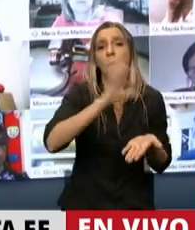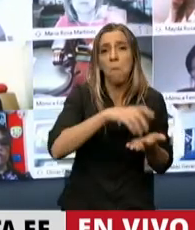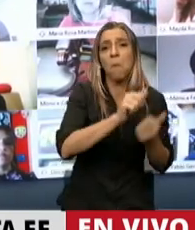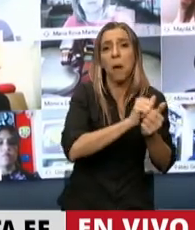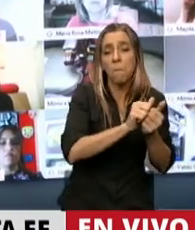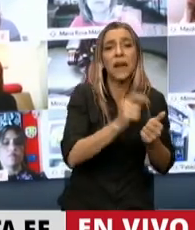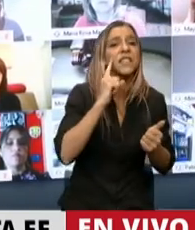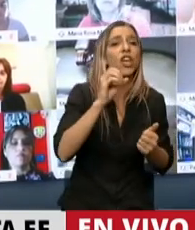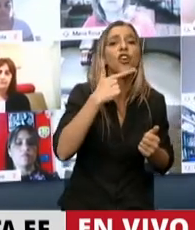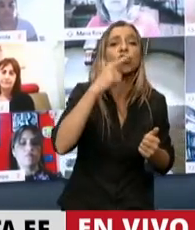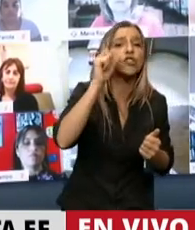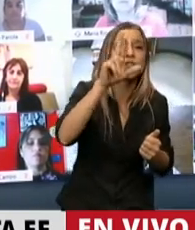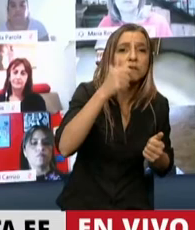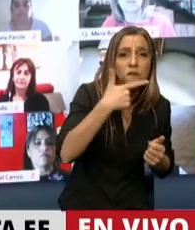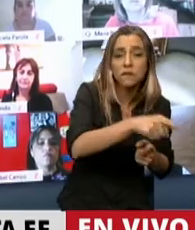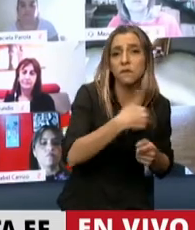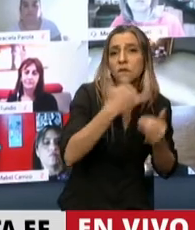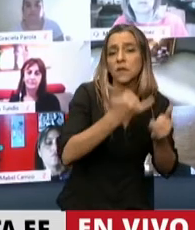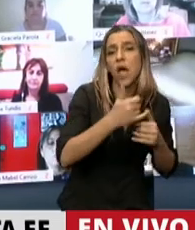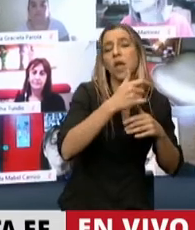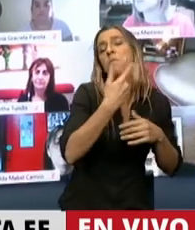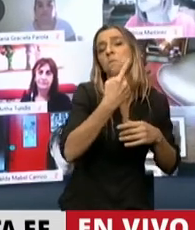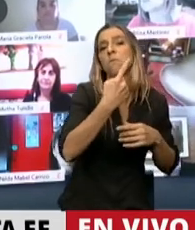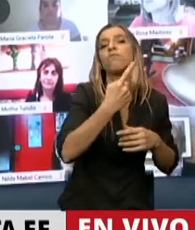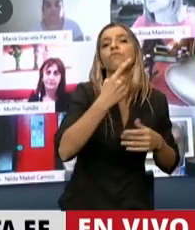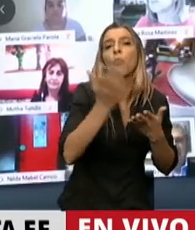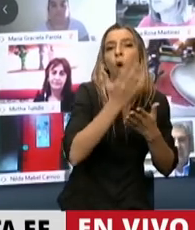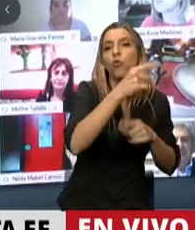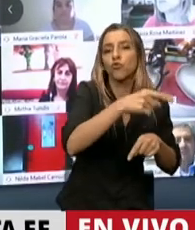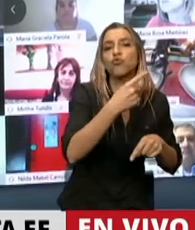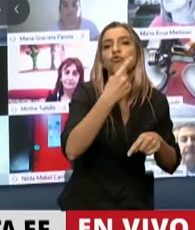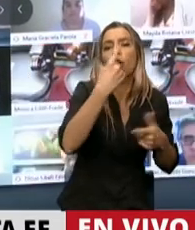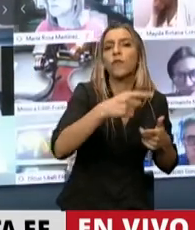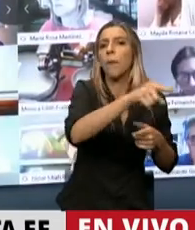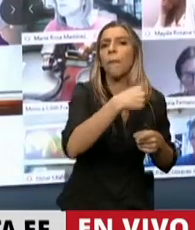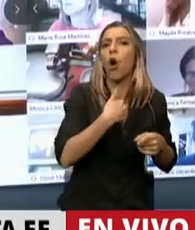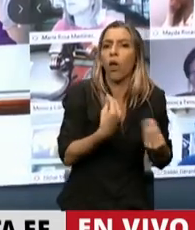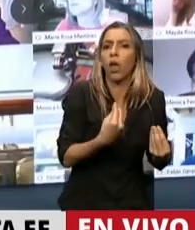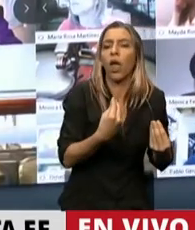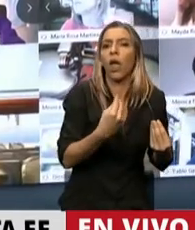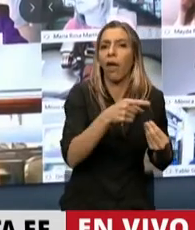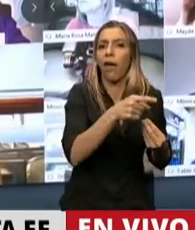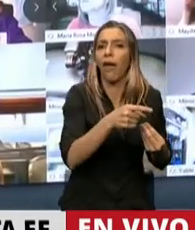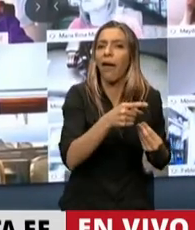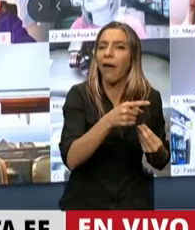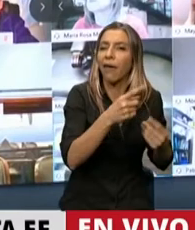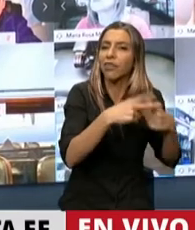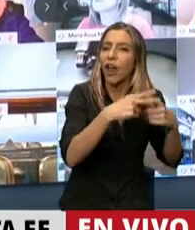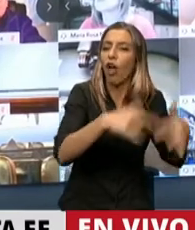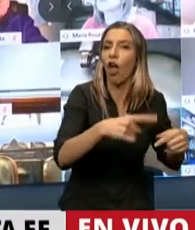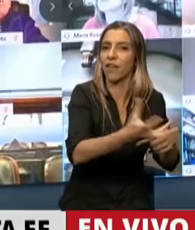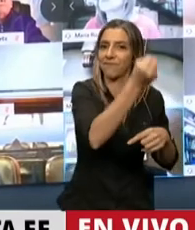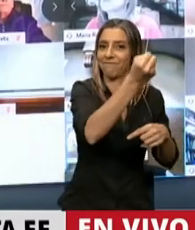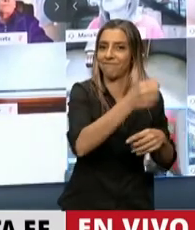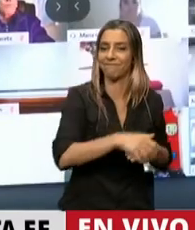integrada por productores agropecuarios mediales, que invirtieron en forma creativa con esa tecnología. Eso tenemos que